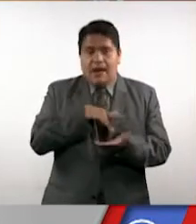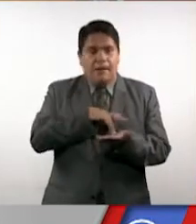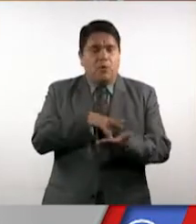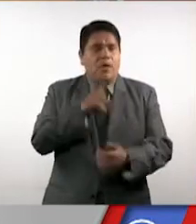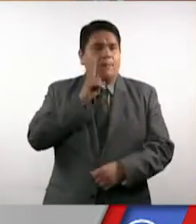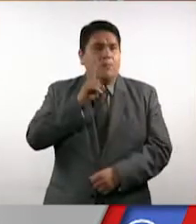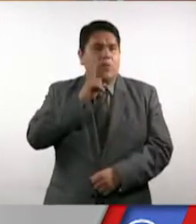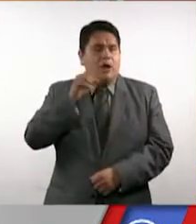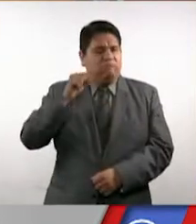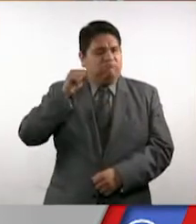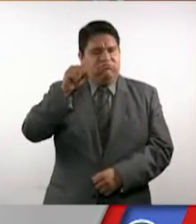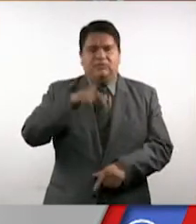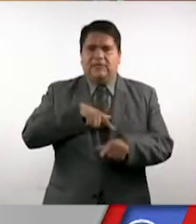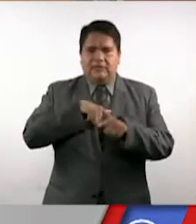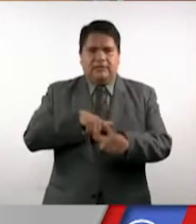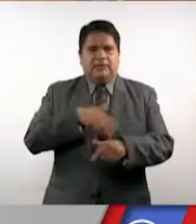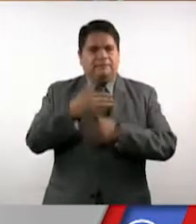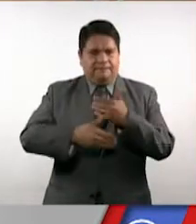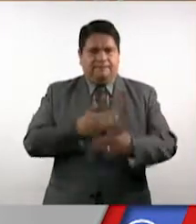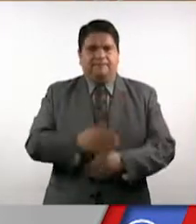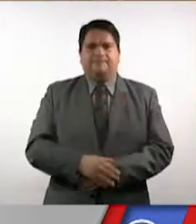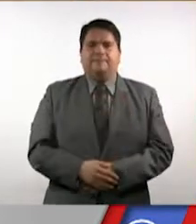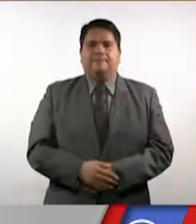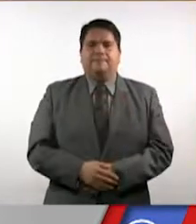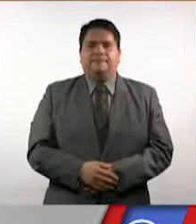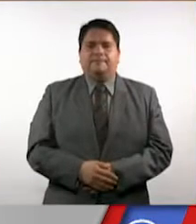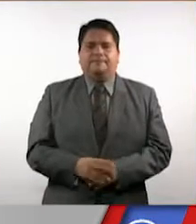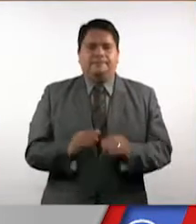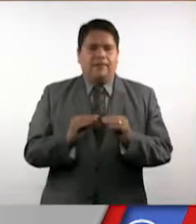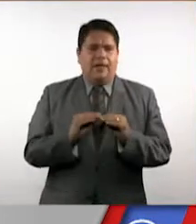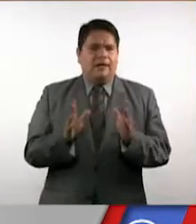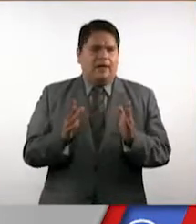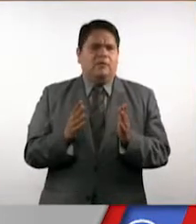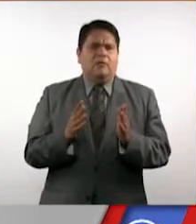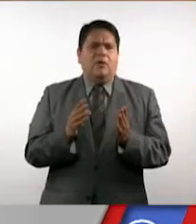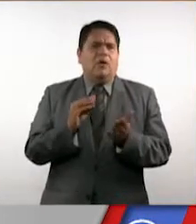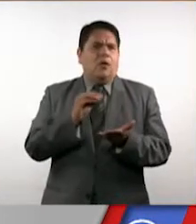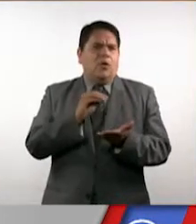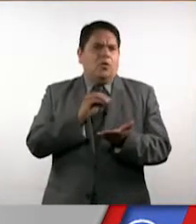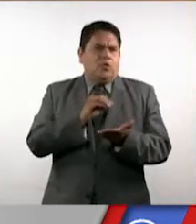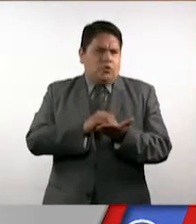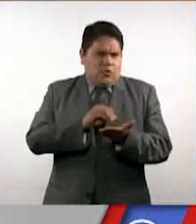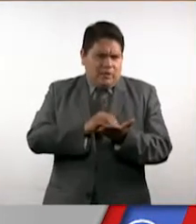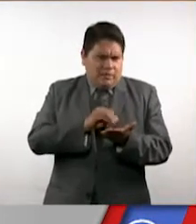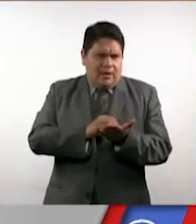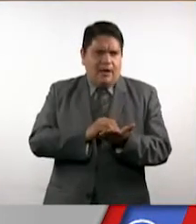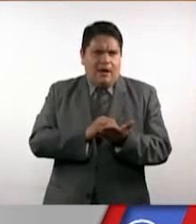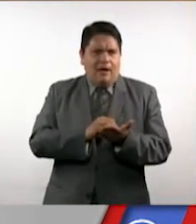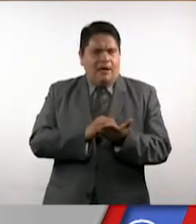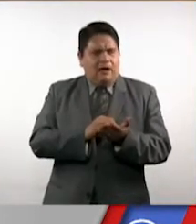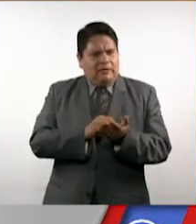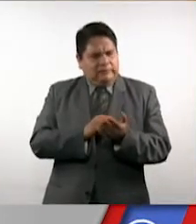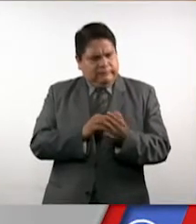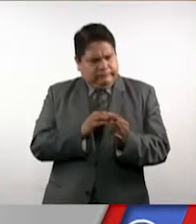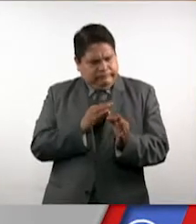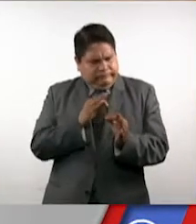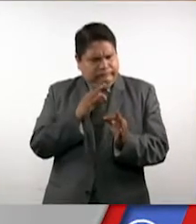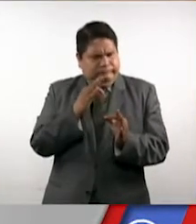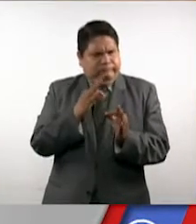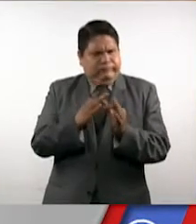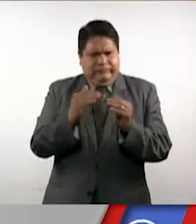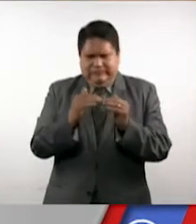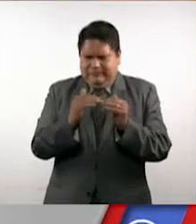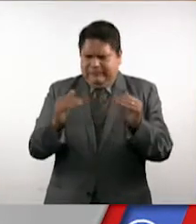en México, que por supuesto tenemos que buscar una igualdad real, una